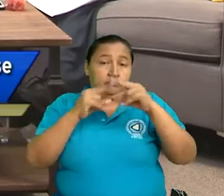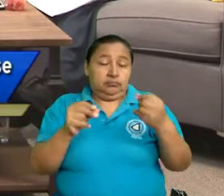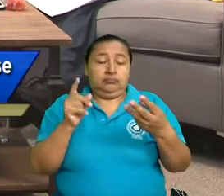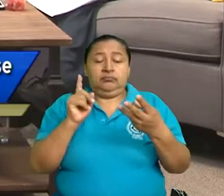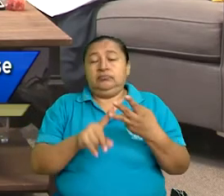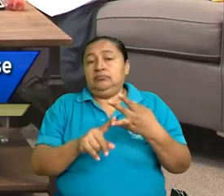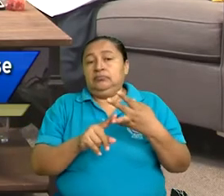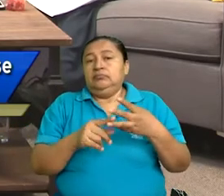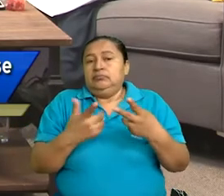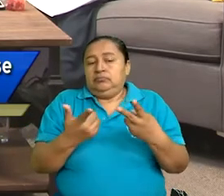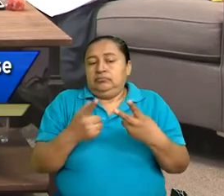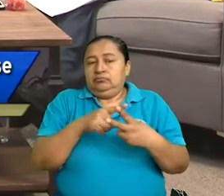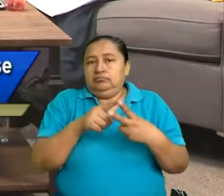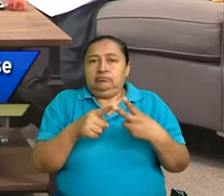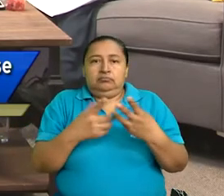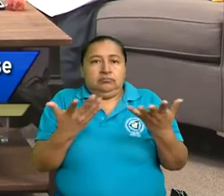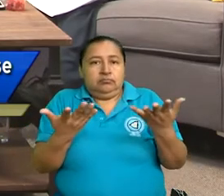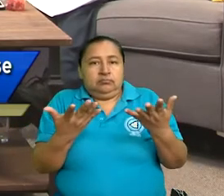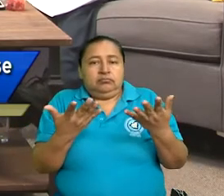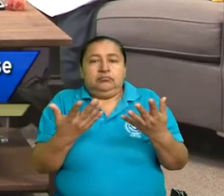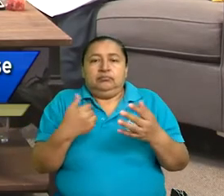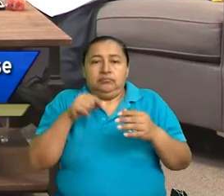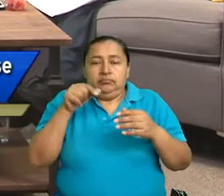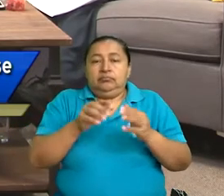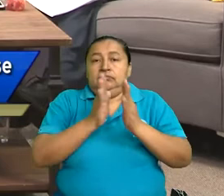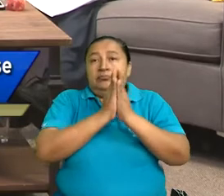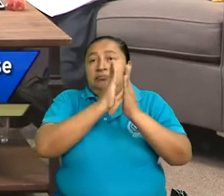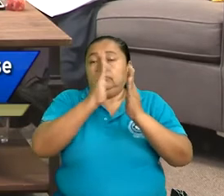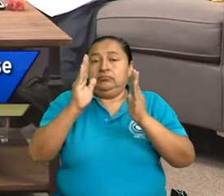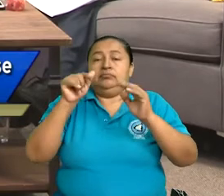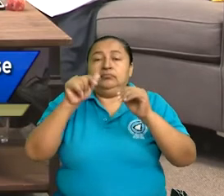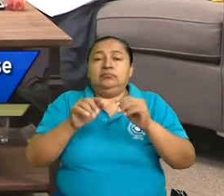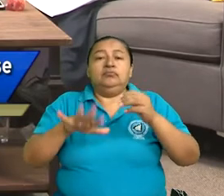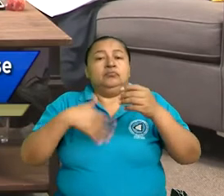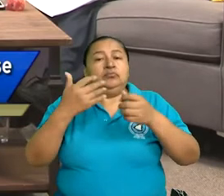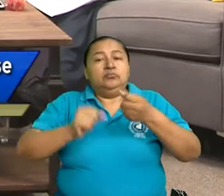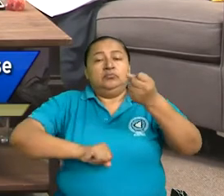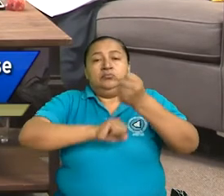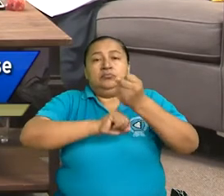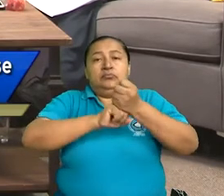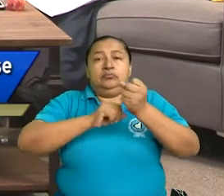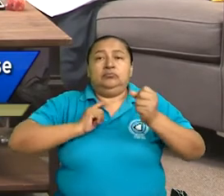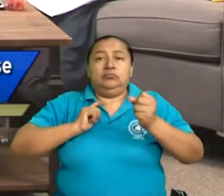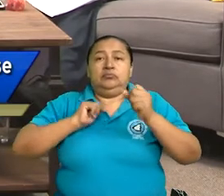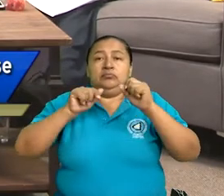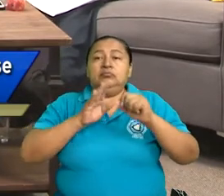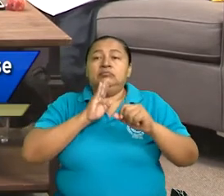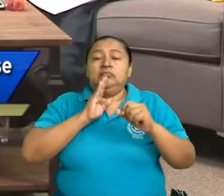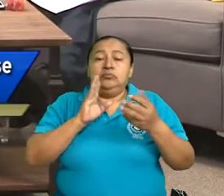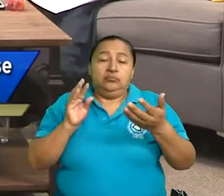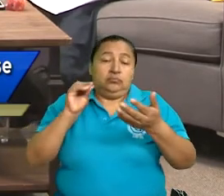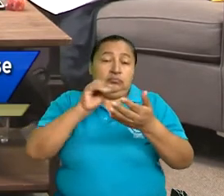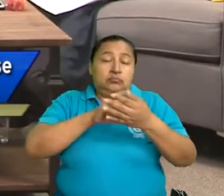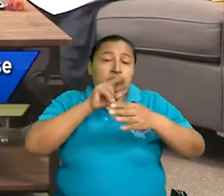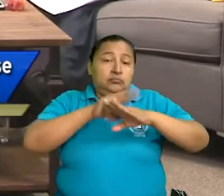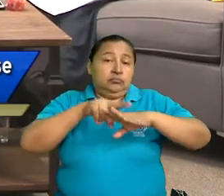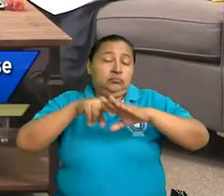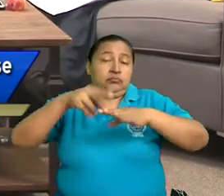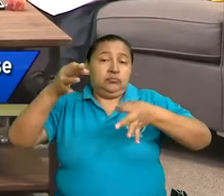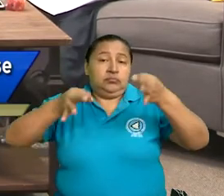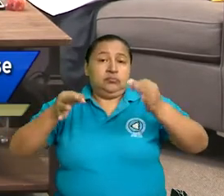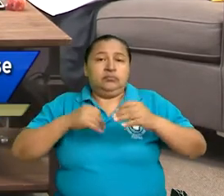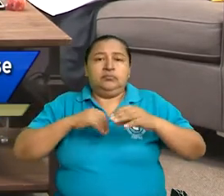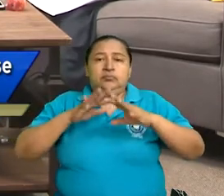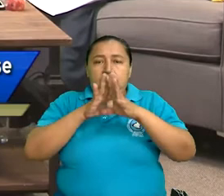entonces, este digesto jurídico, esa es otra de las fortalezas que tiene, o sea, incluye las normas jurídicas que